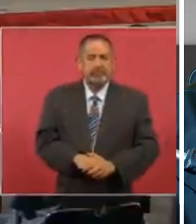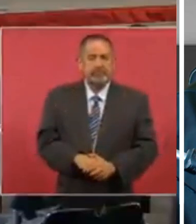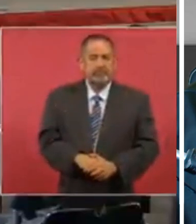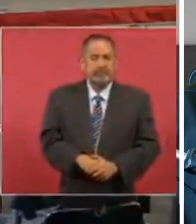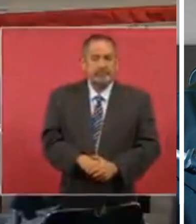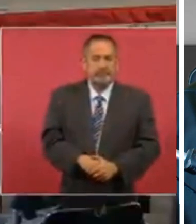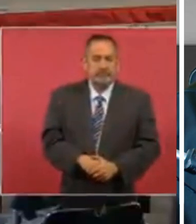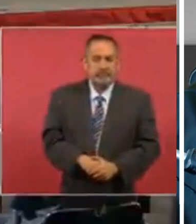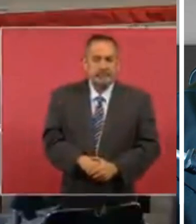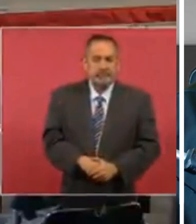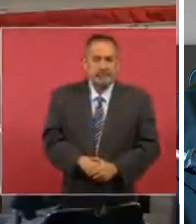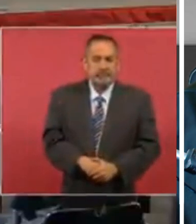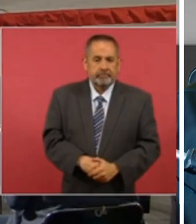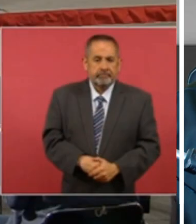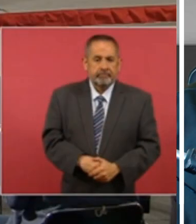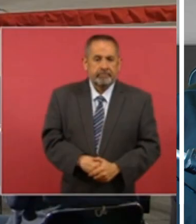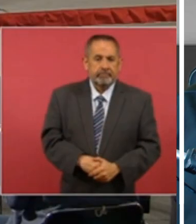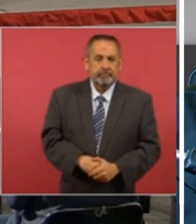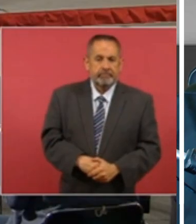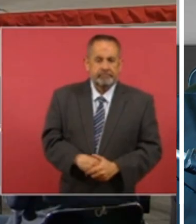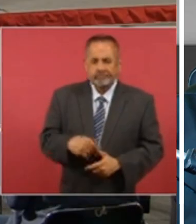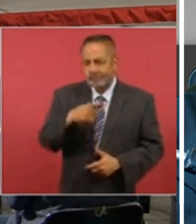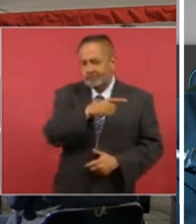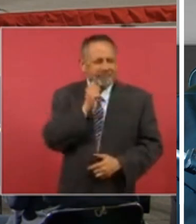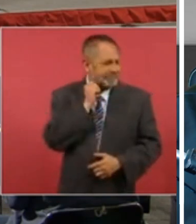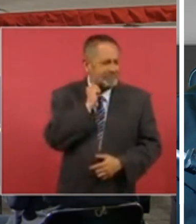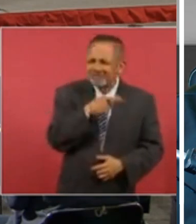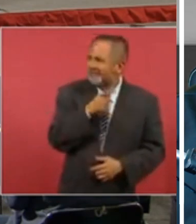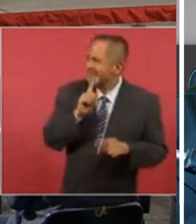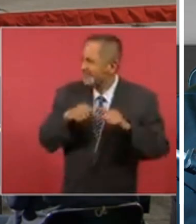está siempre miren este es un senador creo ¿no?